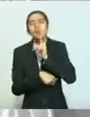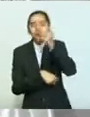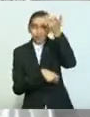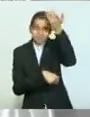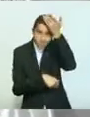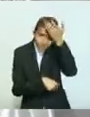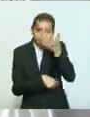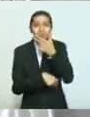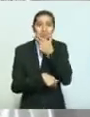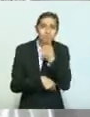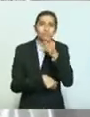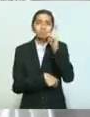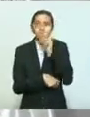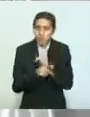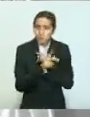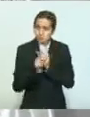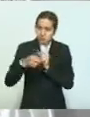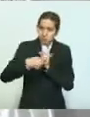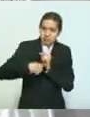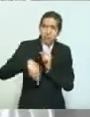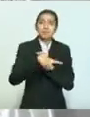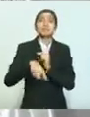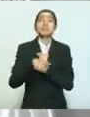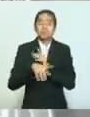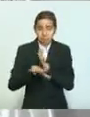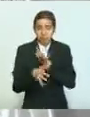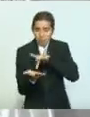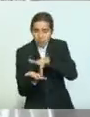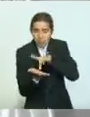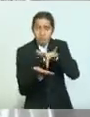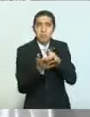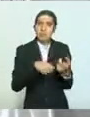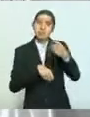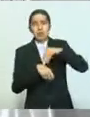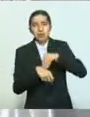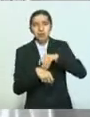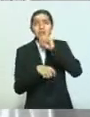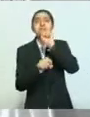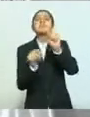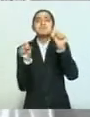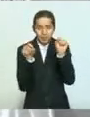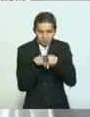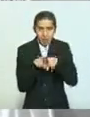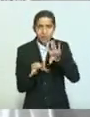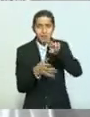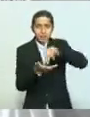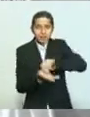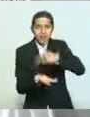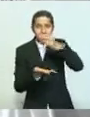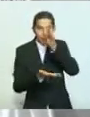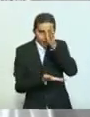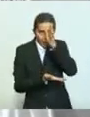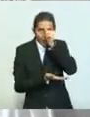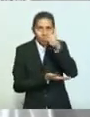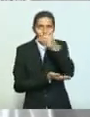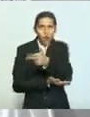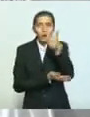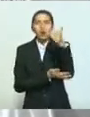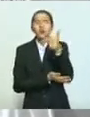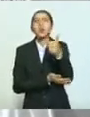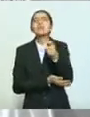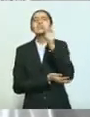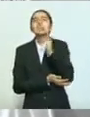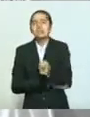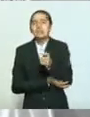enfermeras, enfermeros. Y asimismo, firmamos un convenio con el Hotel Holiday Inn